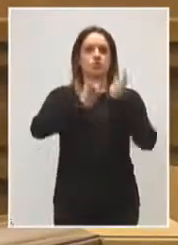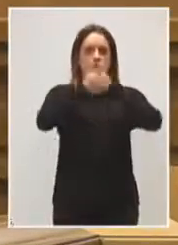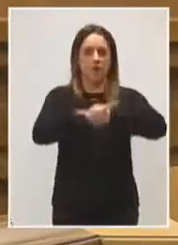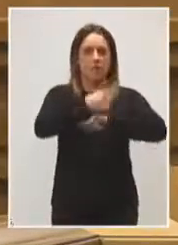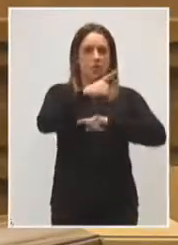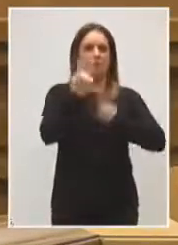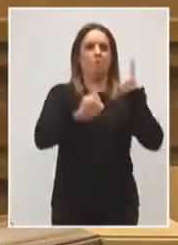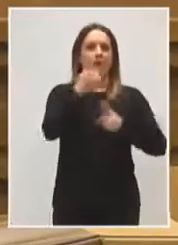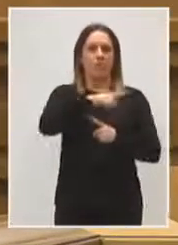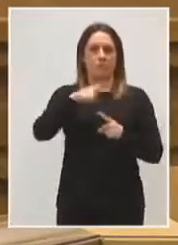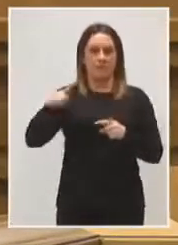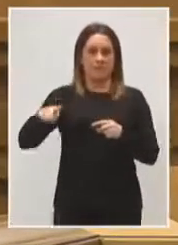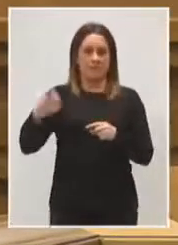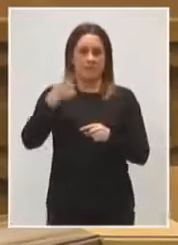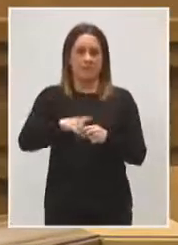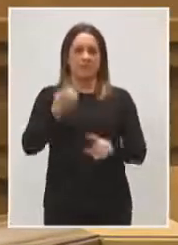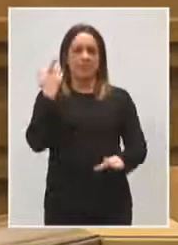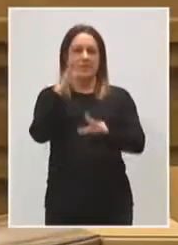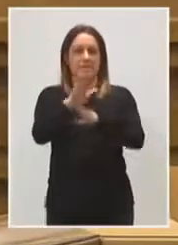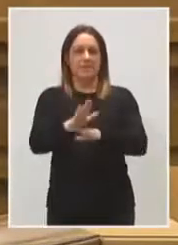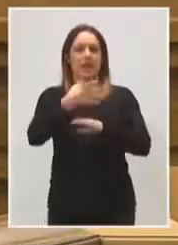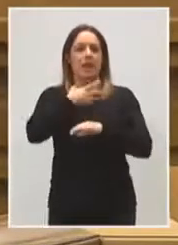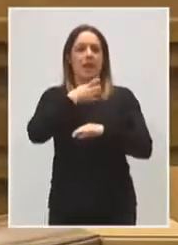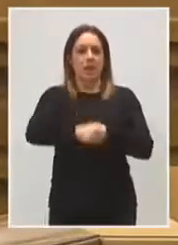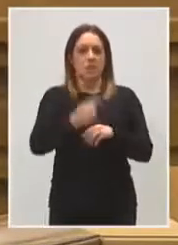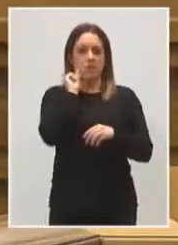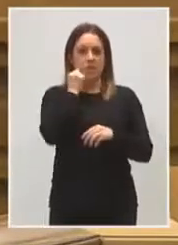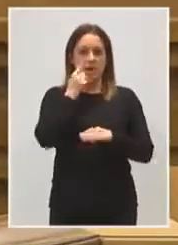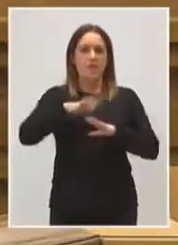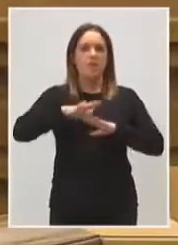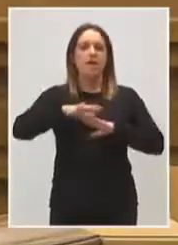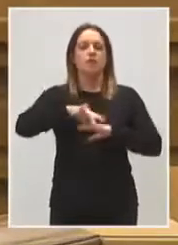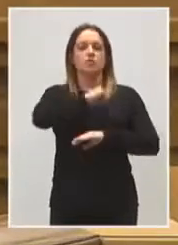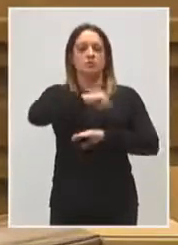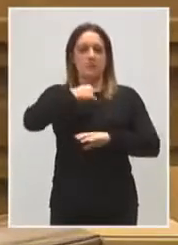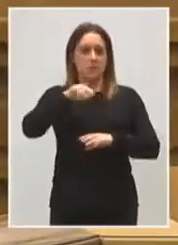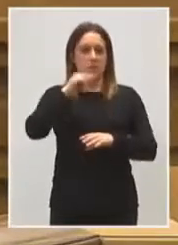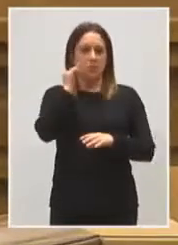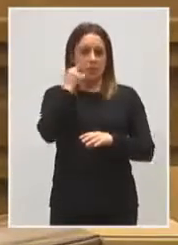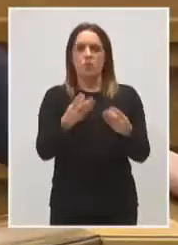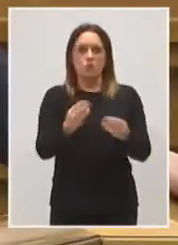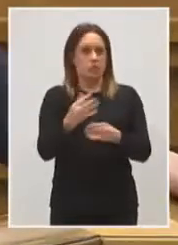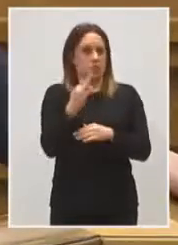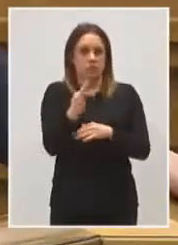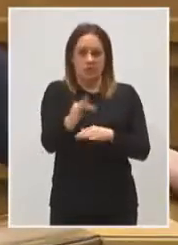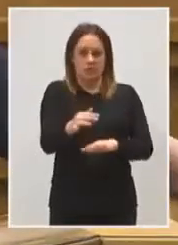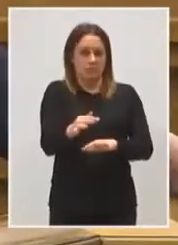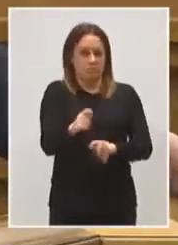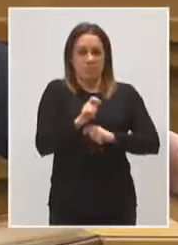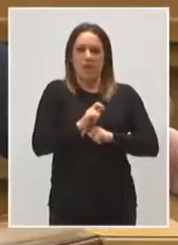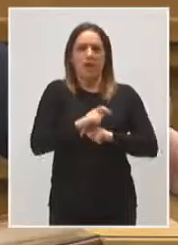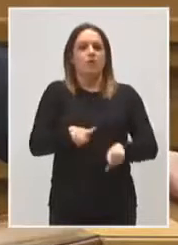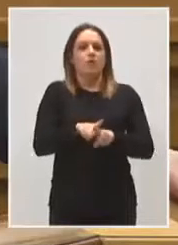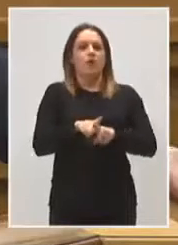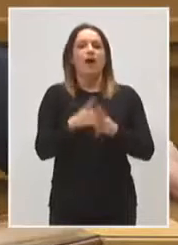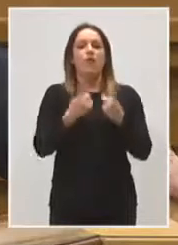meses, como también se va a presentar al alcalde de Guadalajara para el hospital de Guadalajara, que está también muy avanzado. Y, además, vamos a plantear